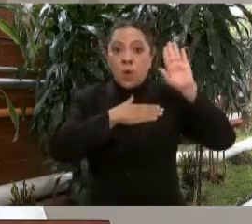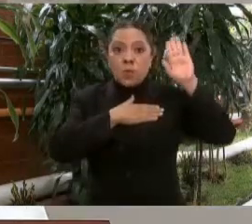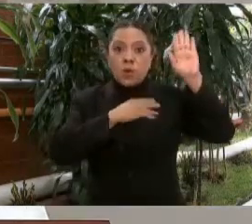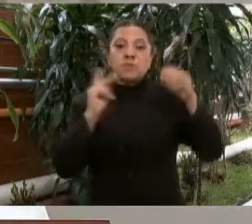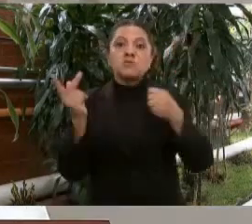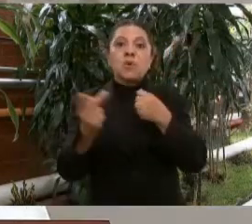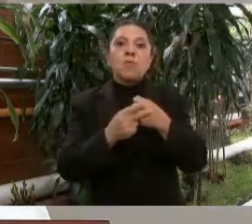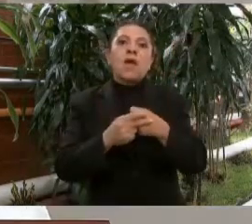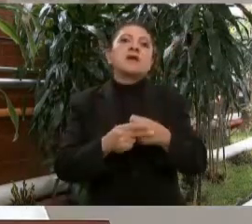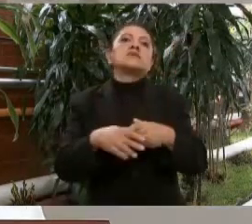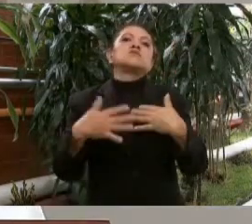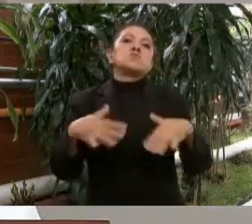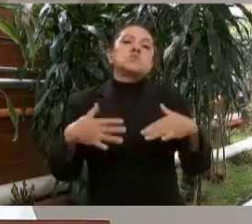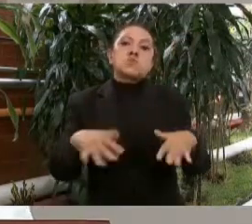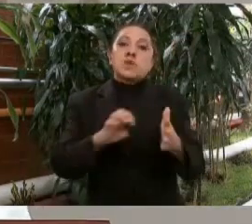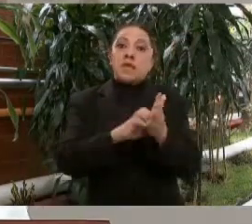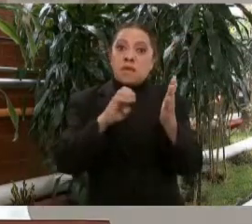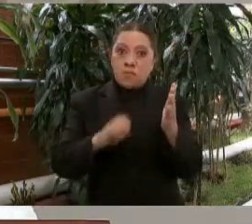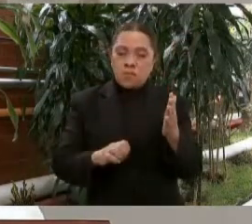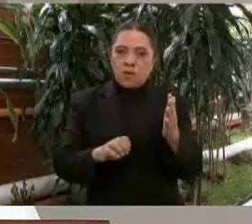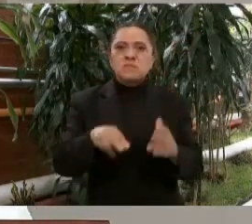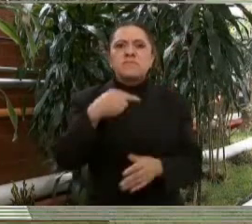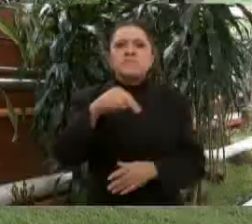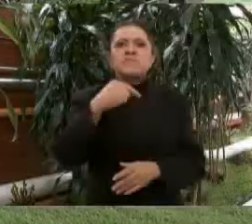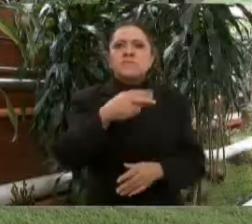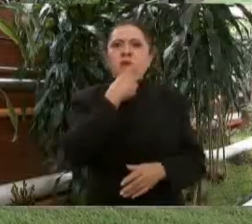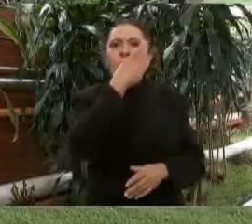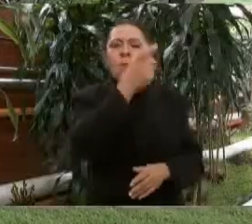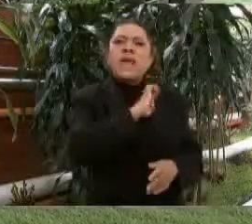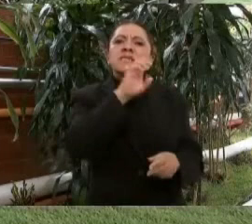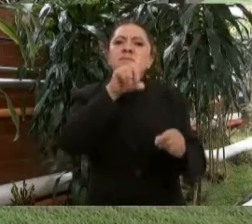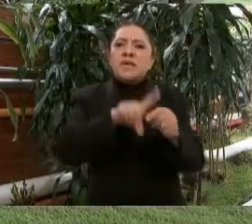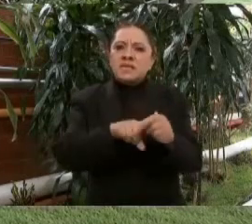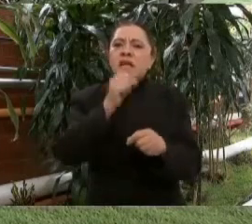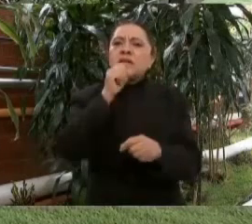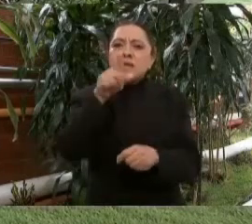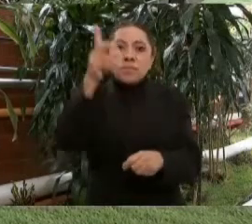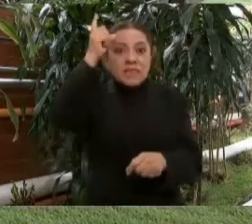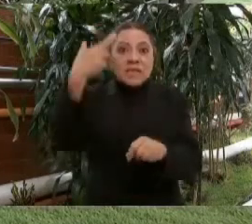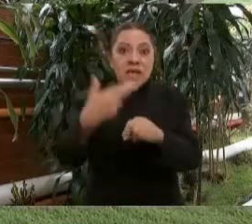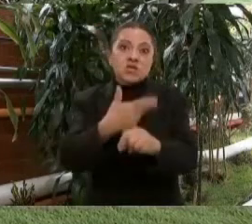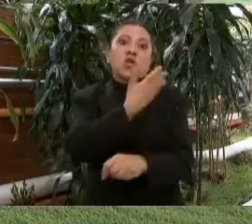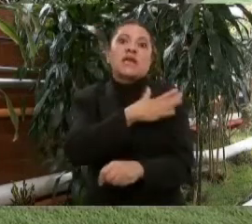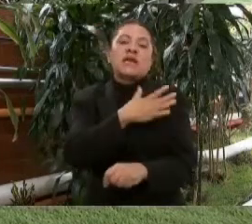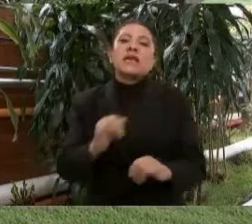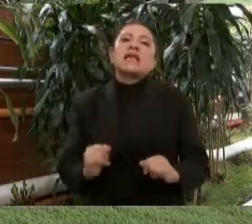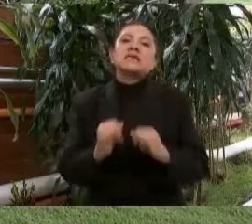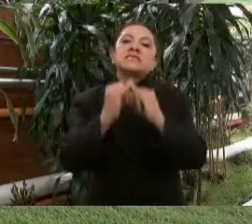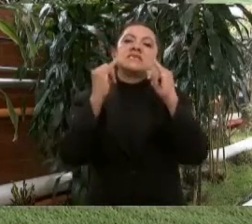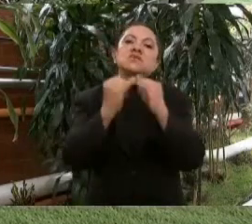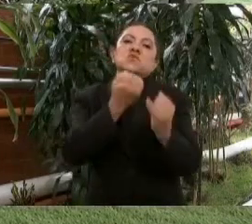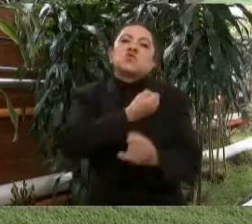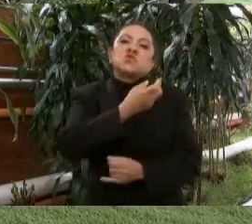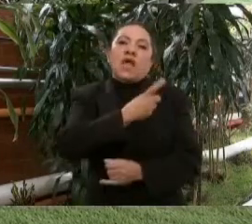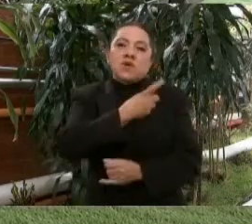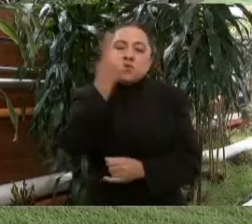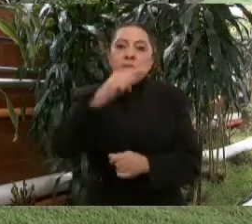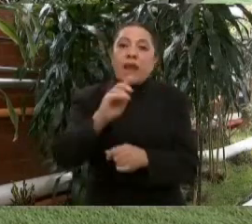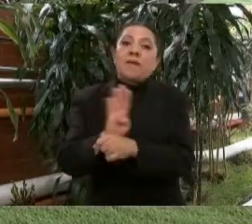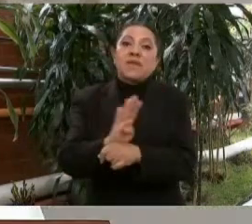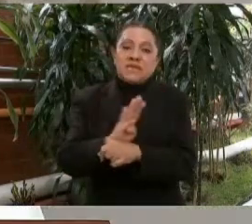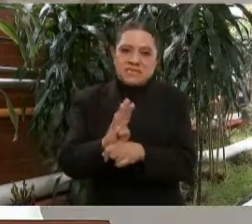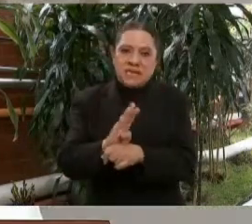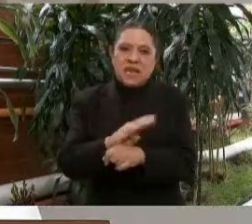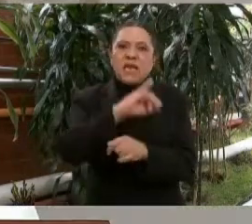ejemplar. Mención especial merece el apoyo del director general del Instituto de Salud para el Bienestar, Juan Antonio Ferrer,